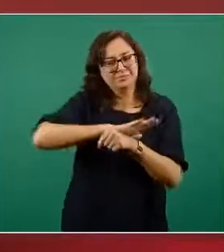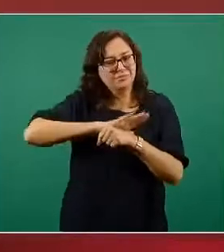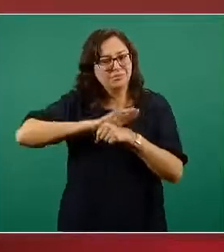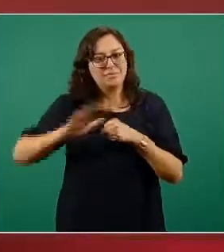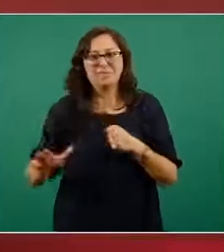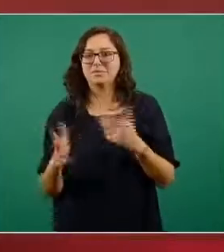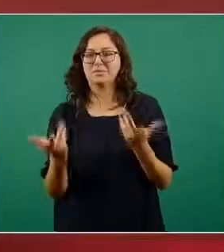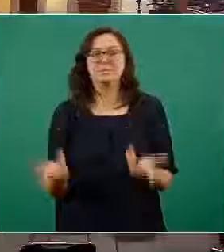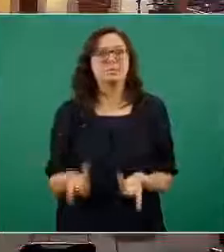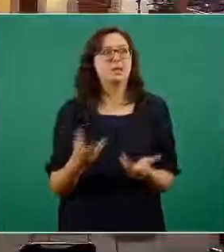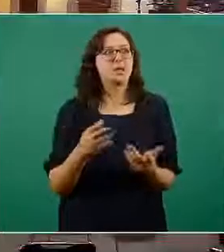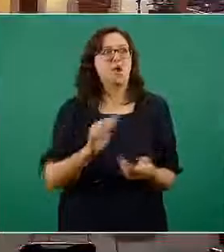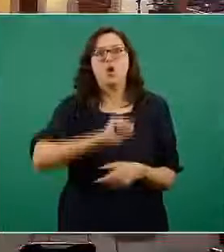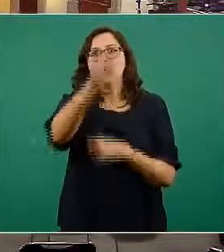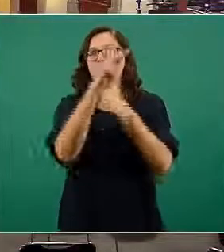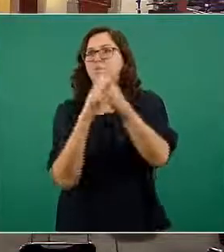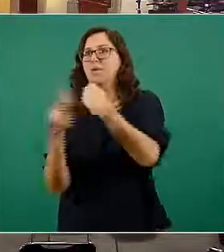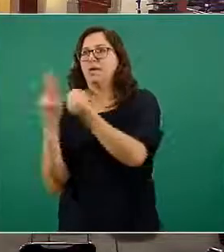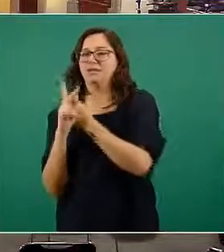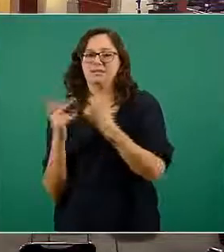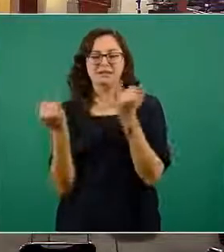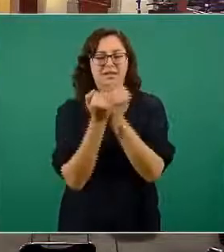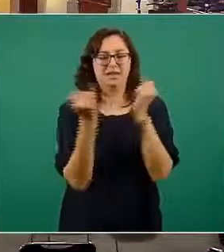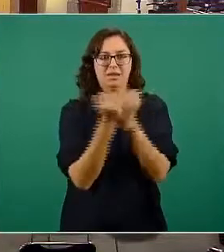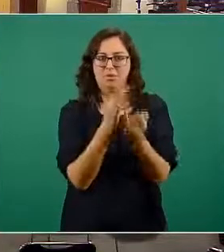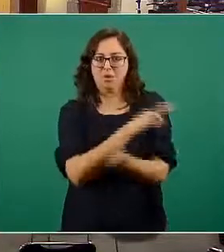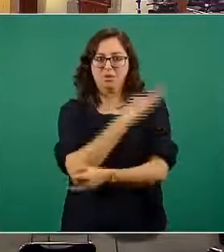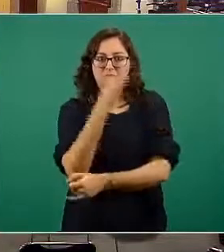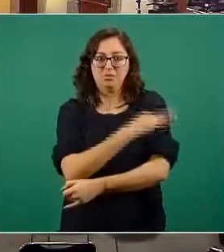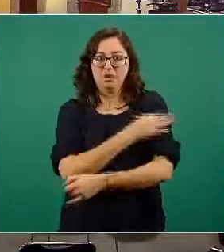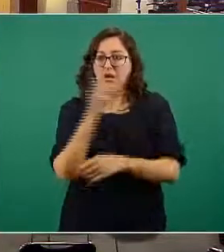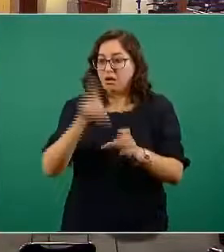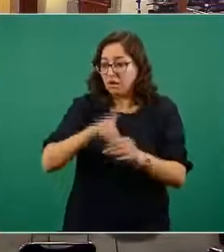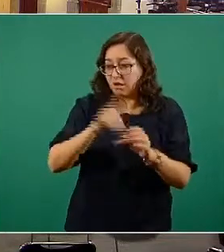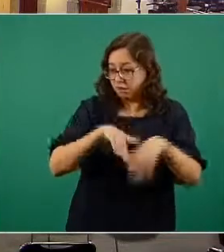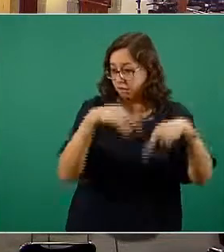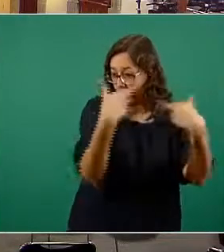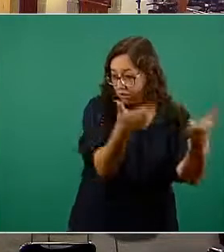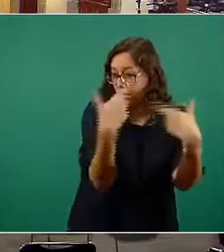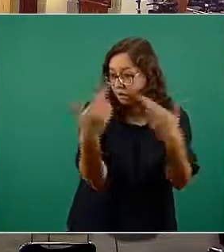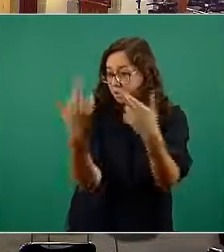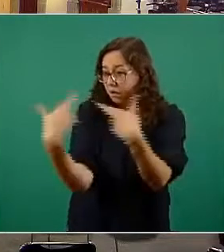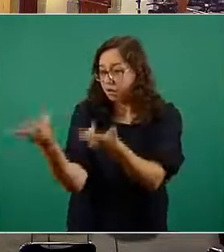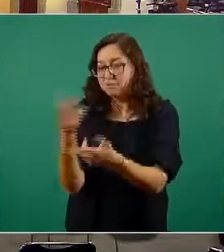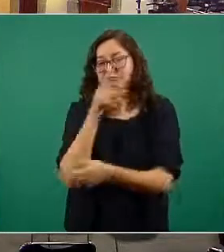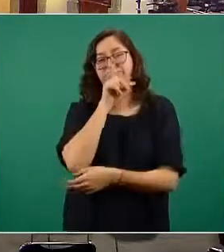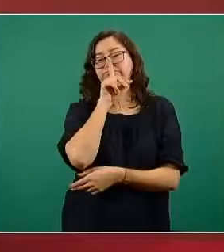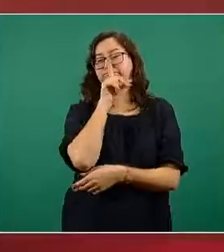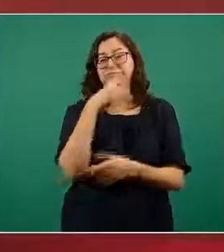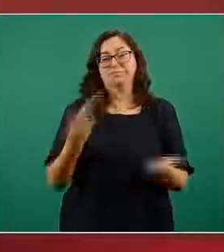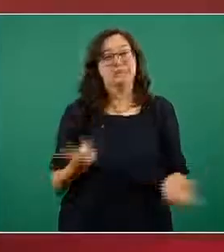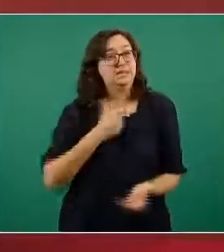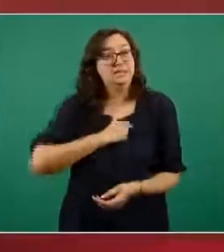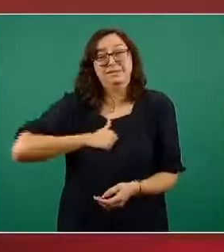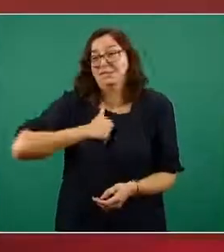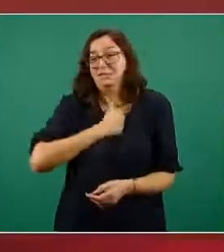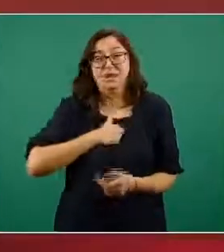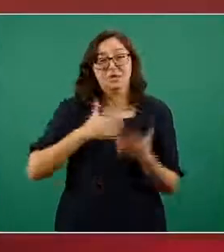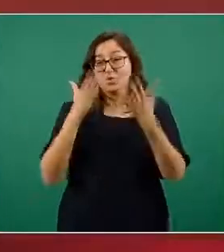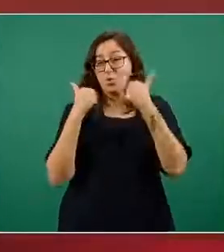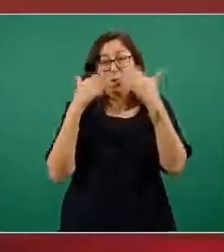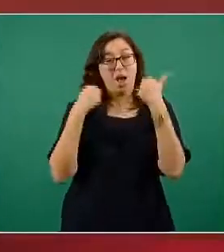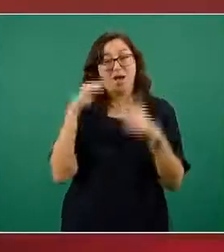recibidas y utilizadas en otros países corresponden a un donativo desafortunadamente no ojalá fuera el caso pero